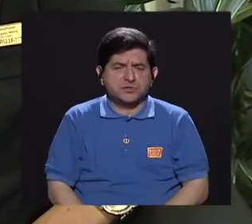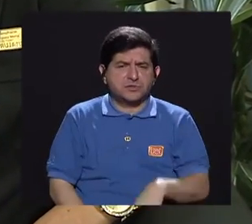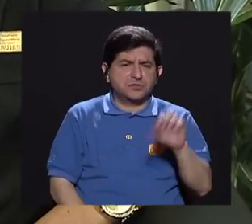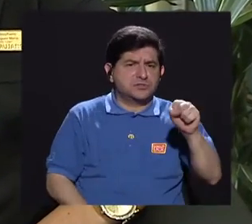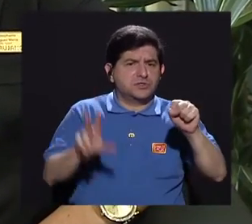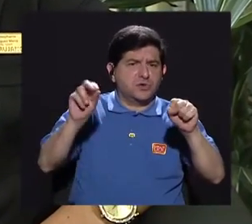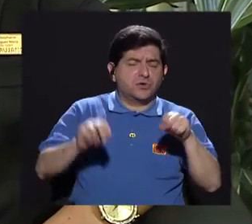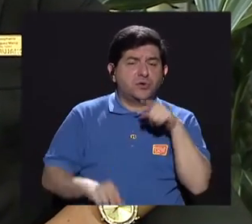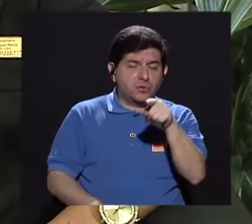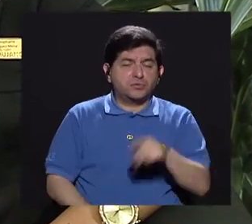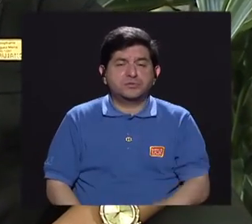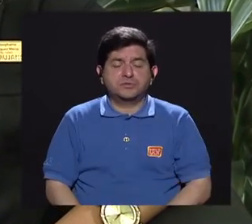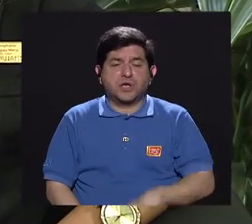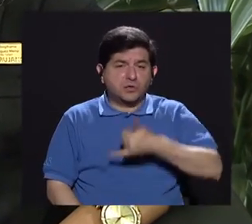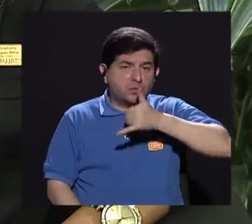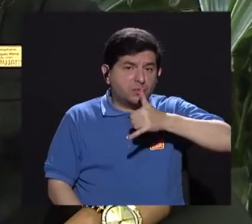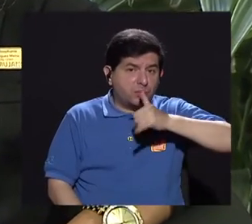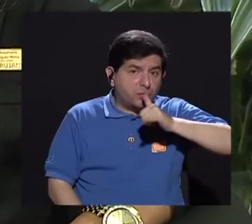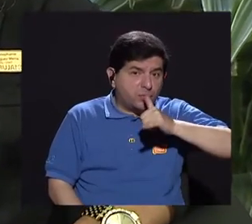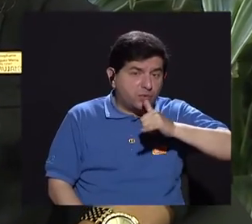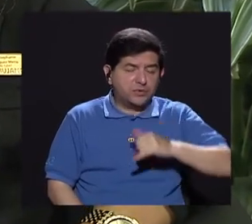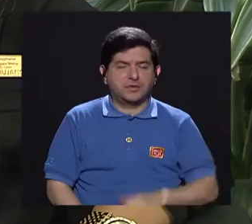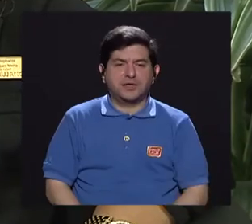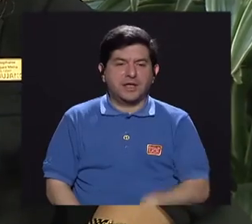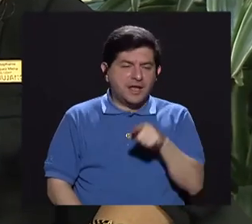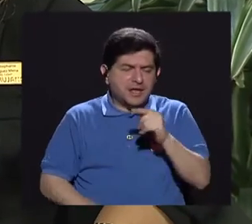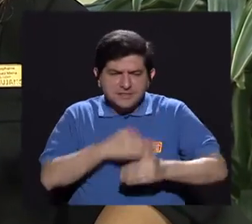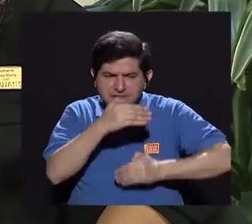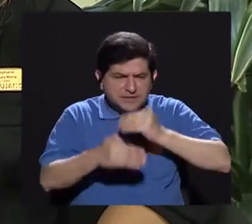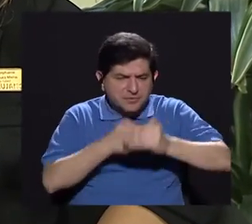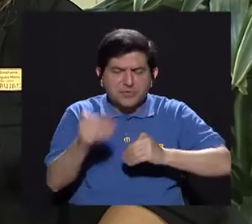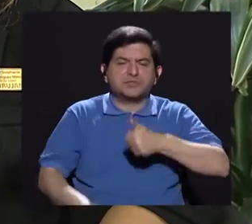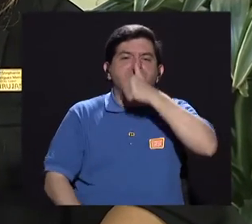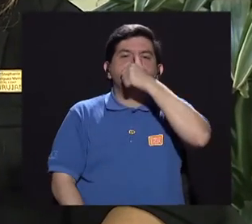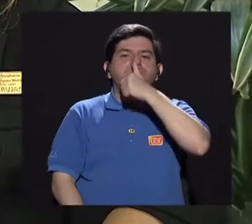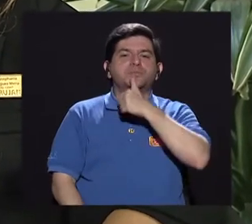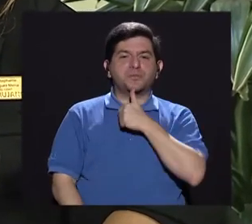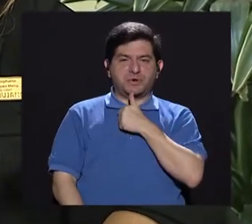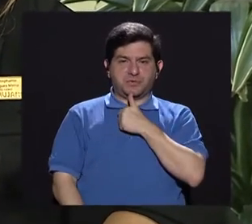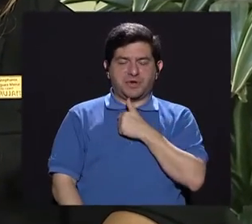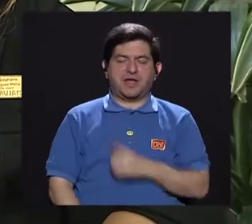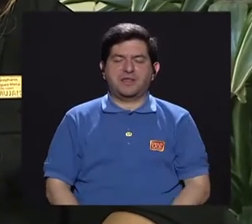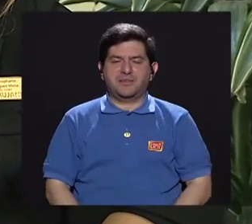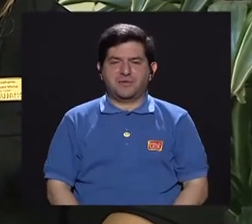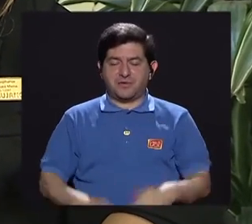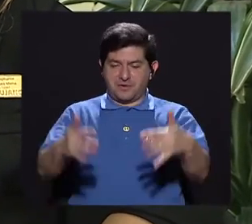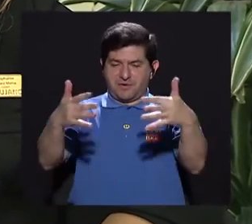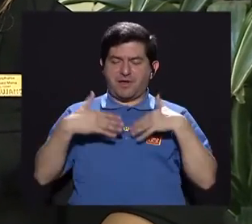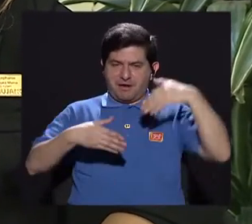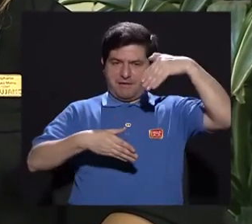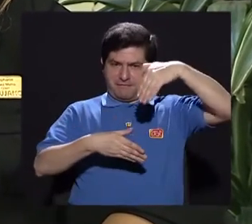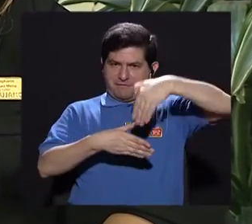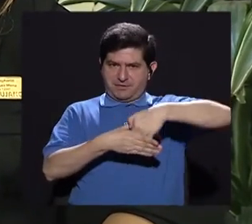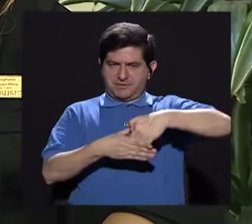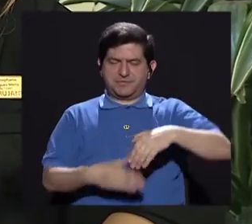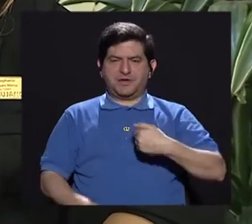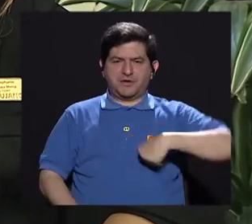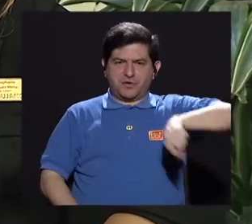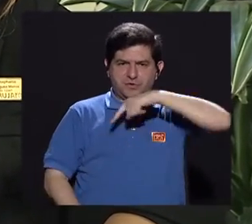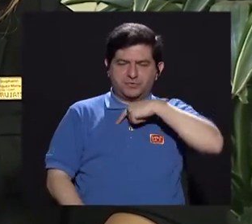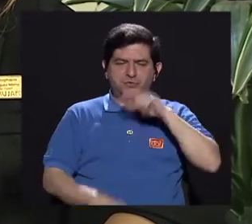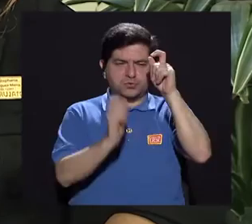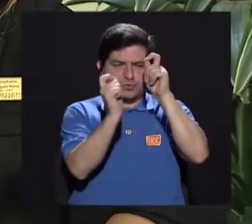licor. Entonces, este tamizaje es privado, nos llega a nosotros en el expediente, nosotros damos un